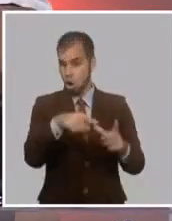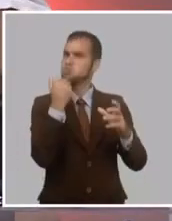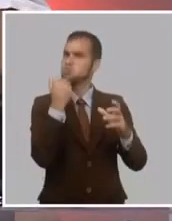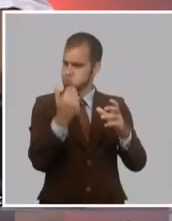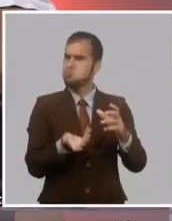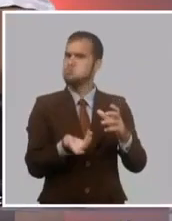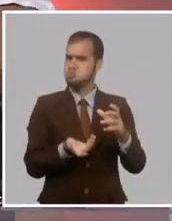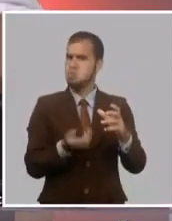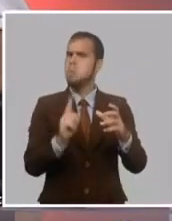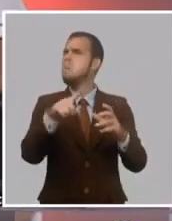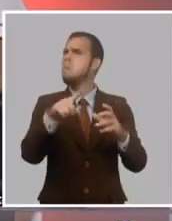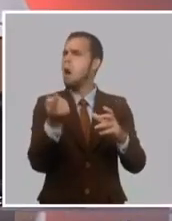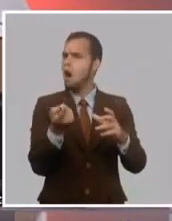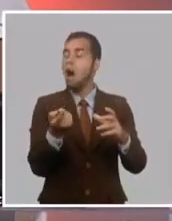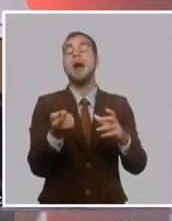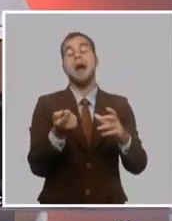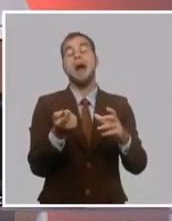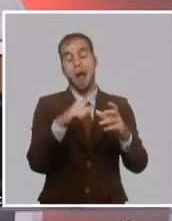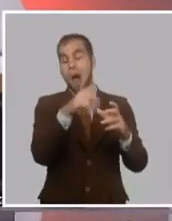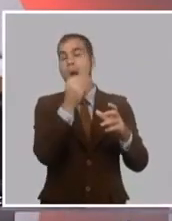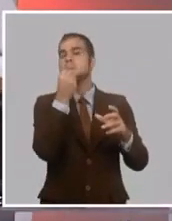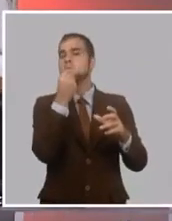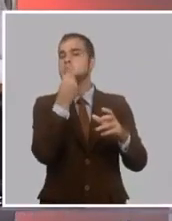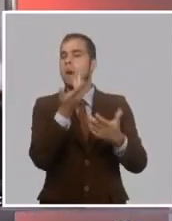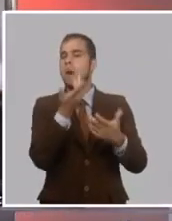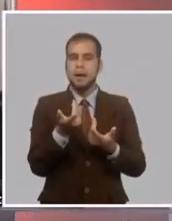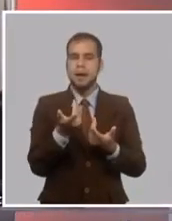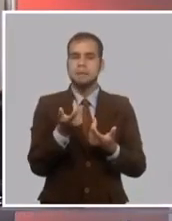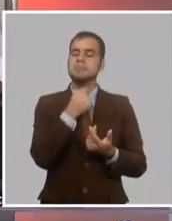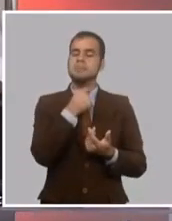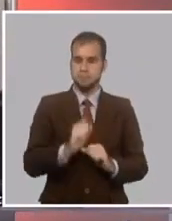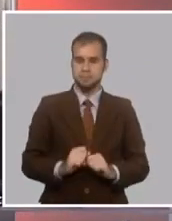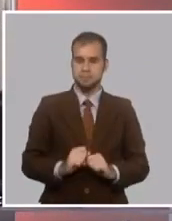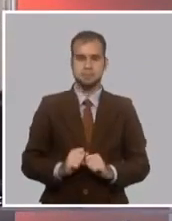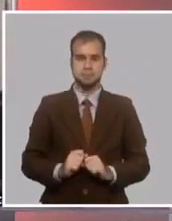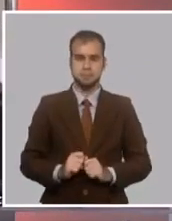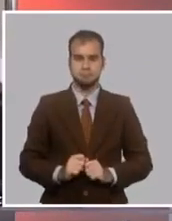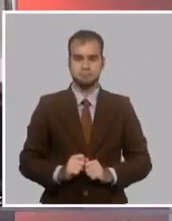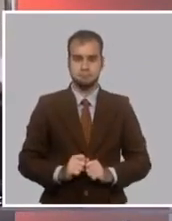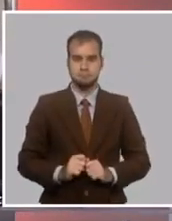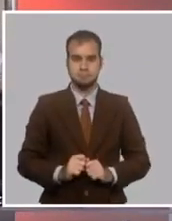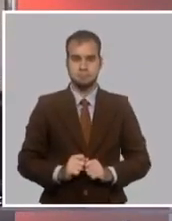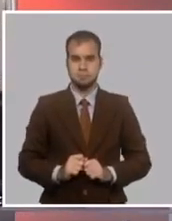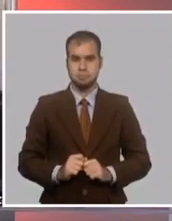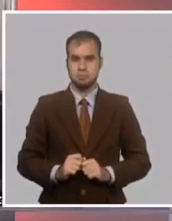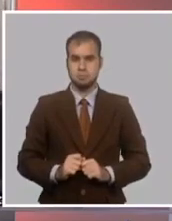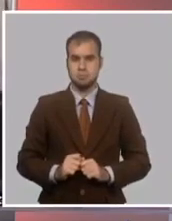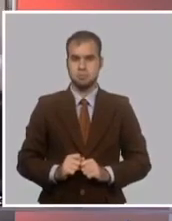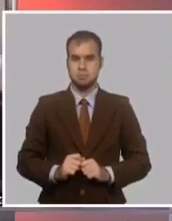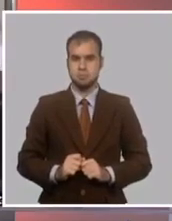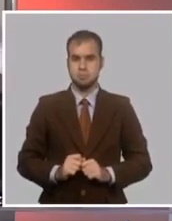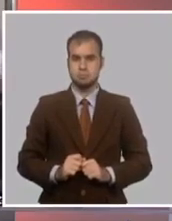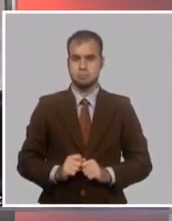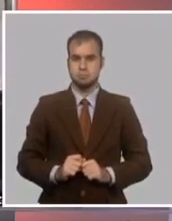de alguna manera daba una posibilidad de que cada cual, o cada grupo, o cada